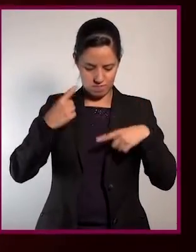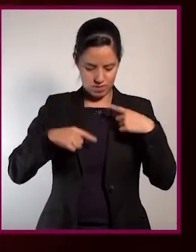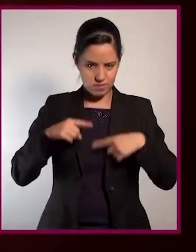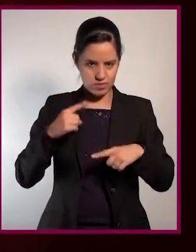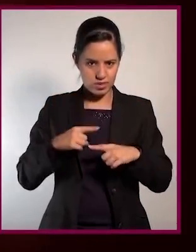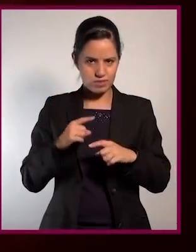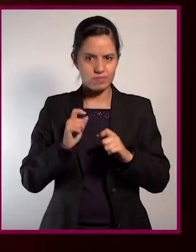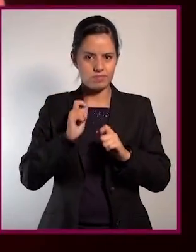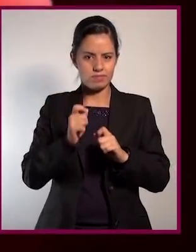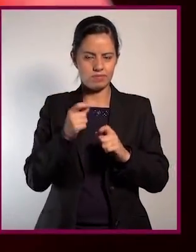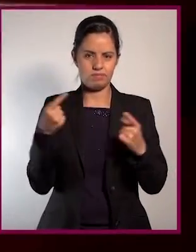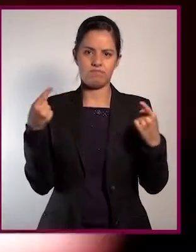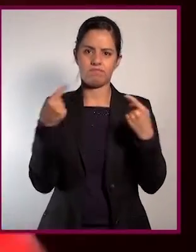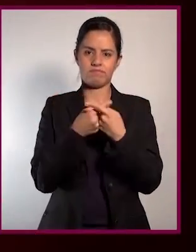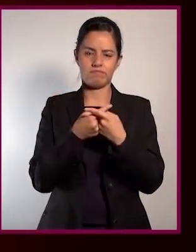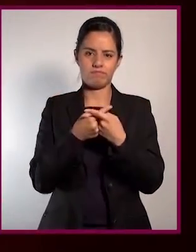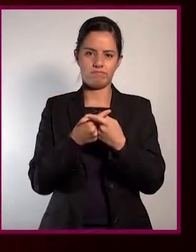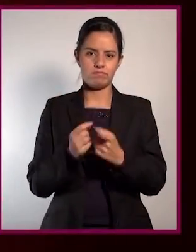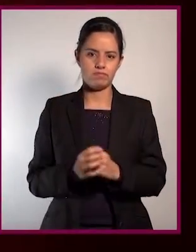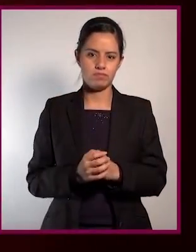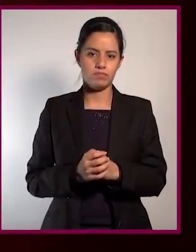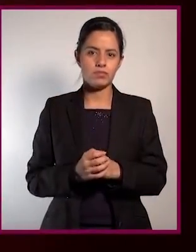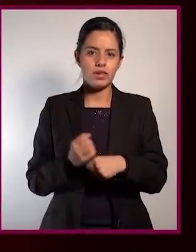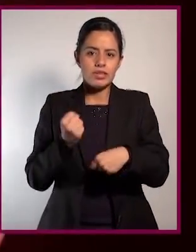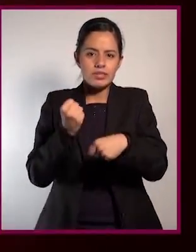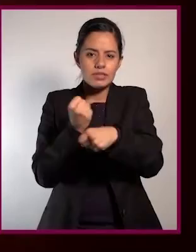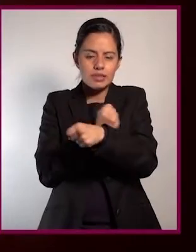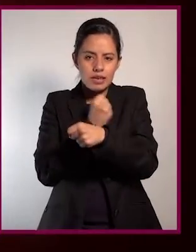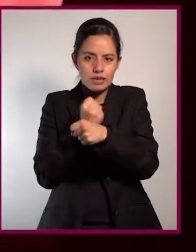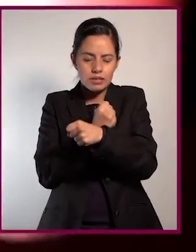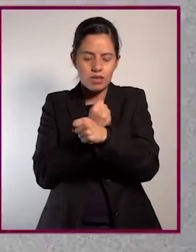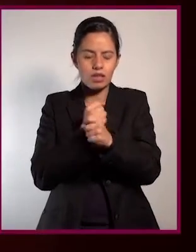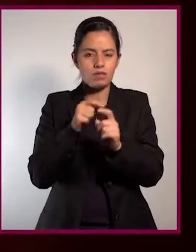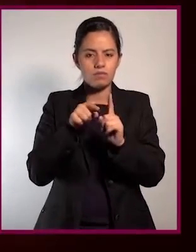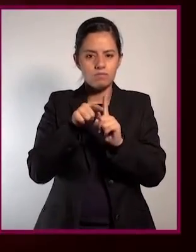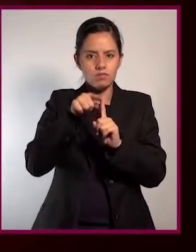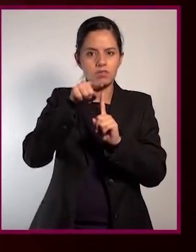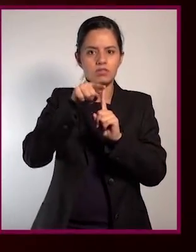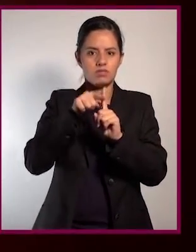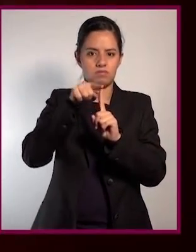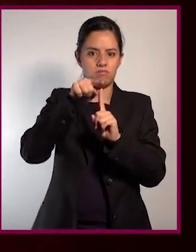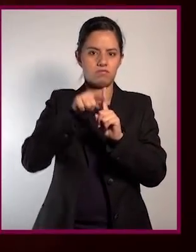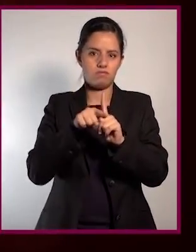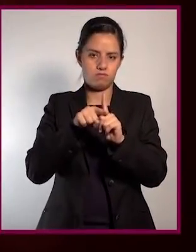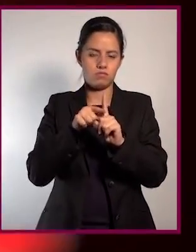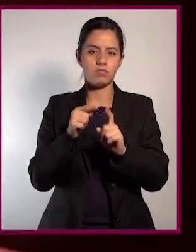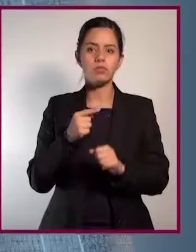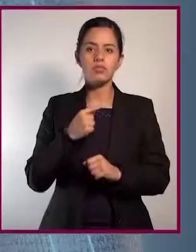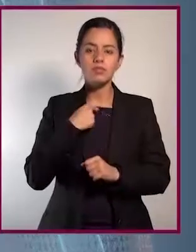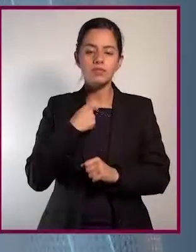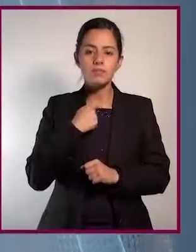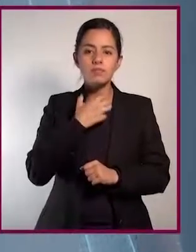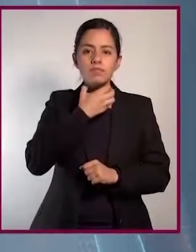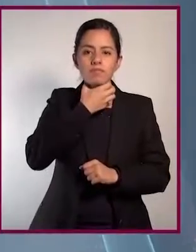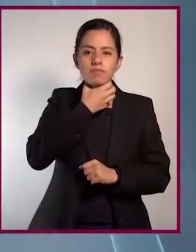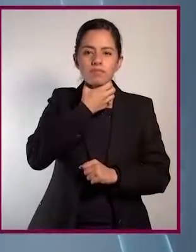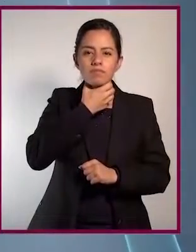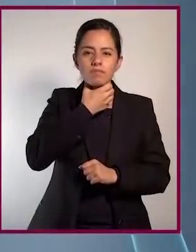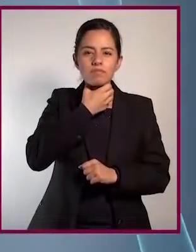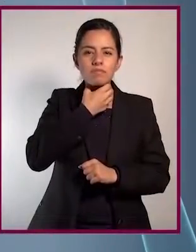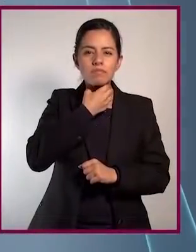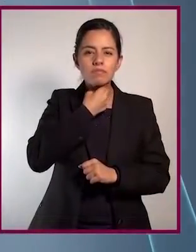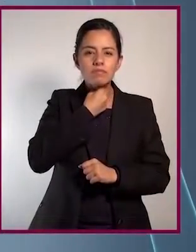libera sustancias químicas que pueden causar un choque. La presión sanguínea baja repentinamente y las vías